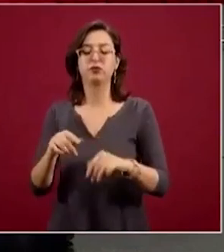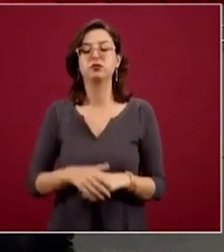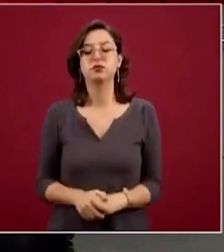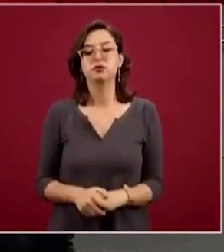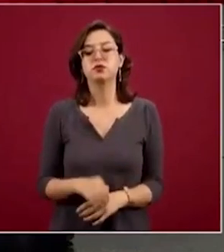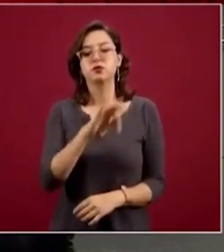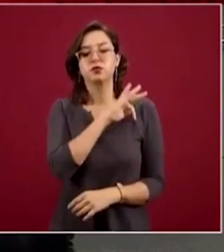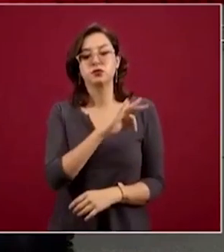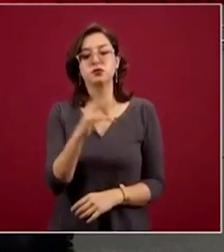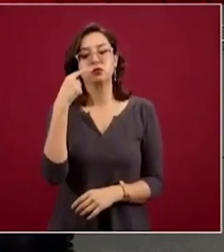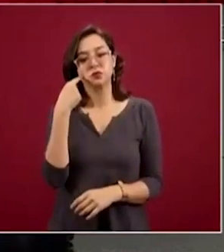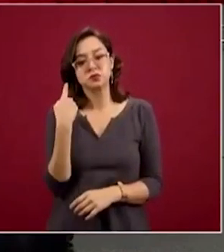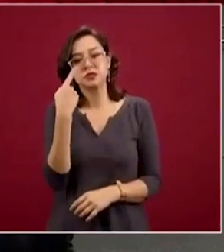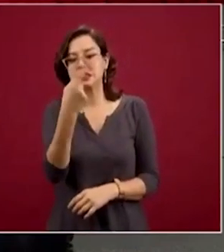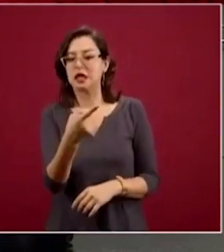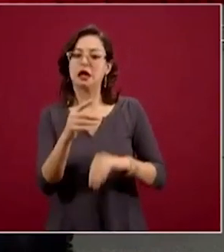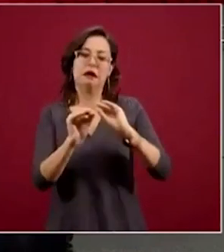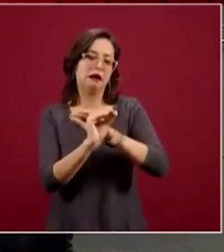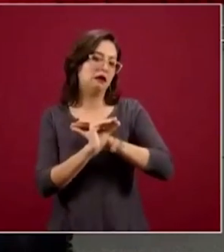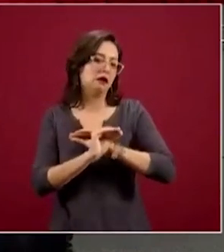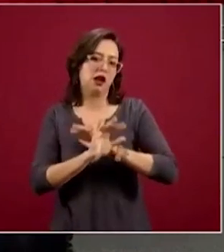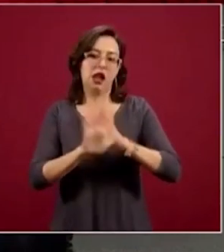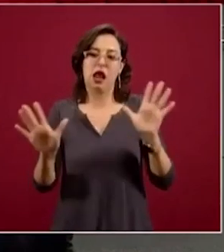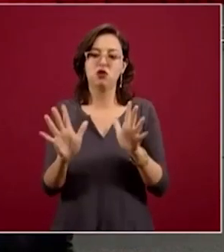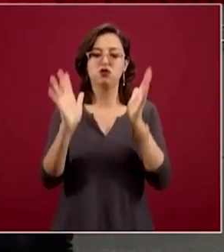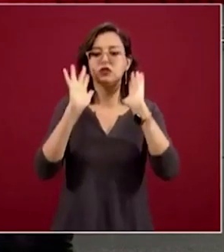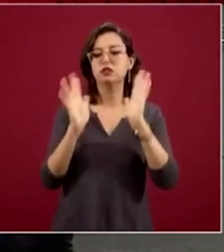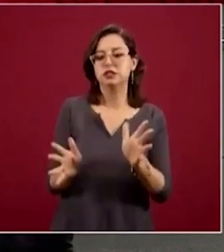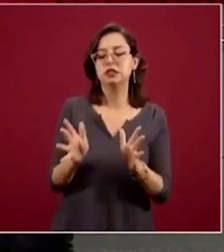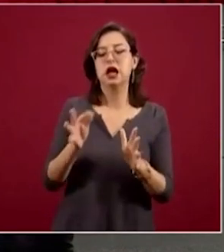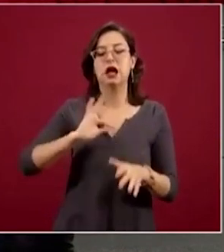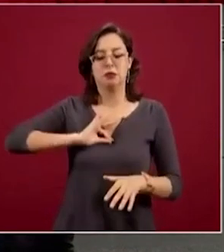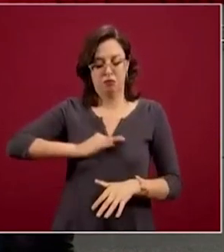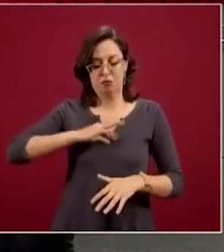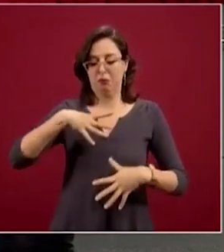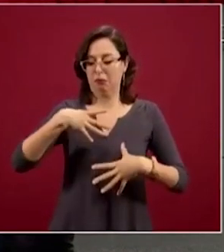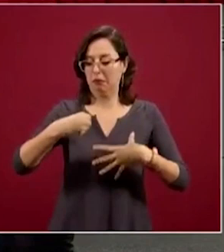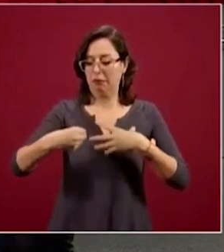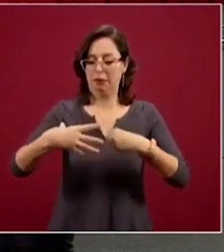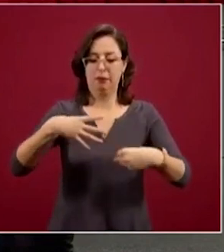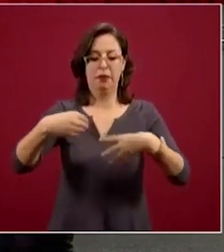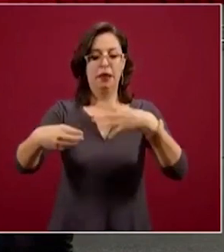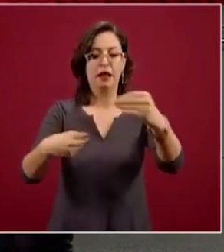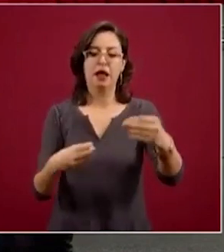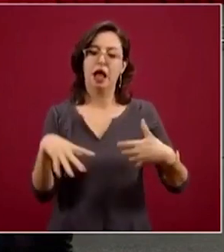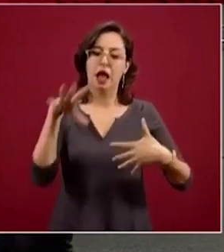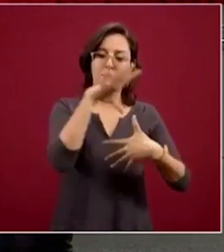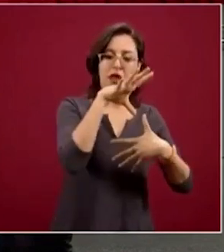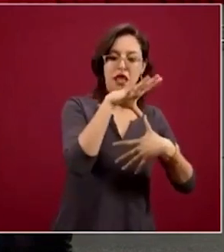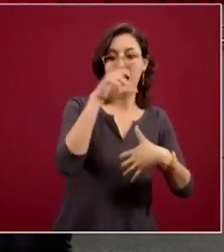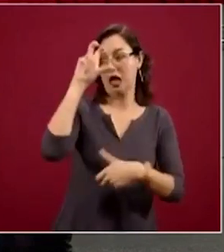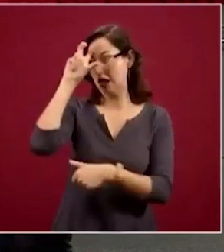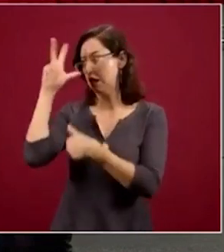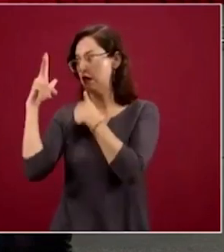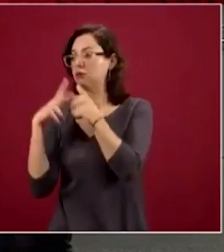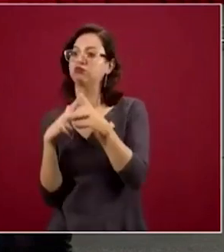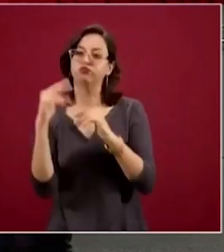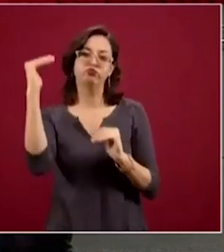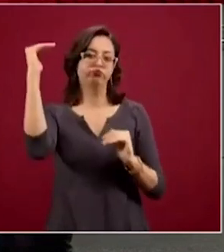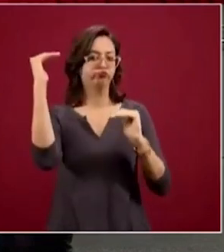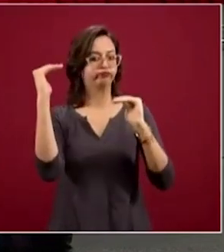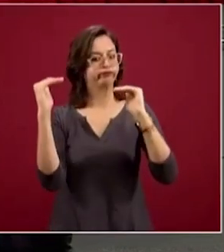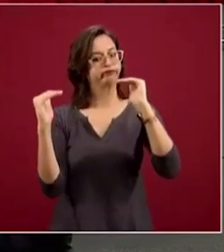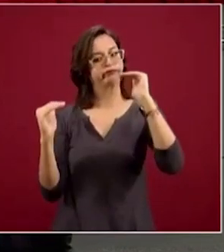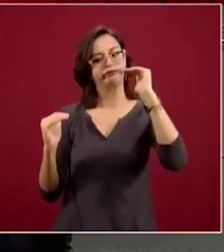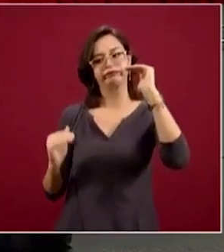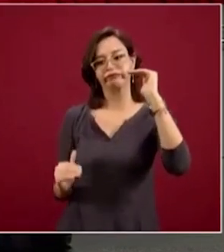Como ven, se va haciendo ya más evidente la diferencia entre la pandemia en las Américas y la pandemia en Europa.